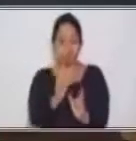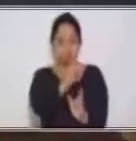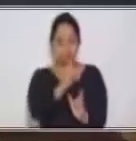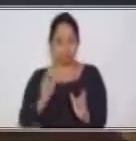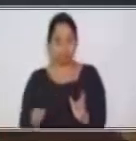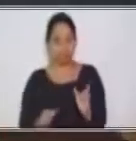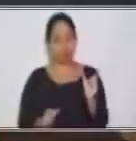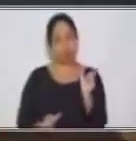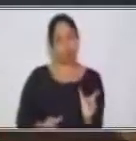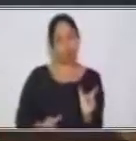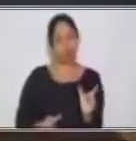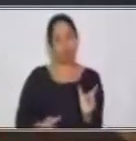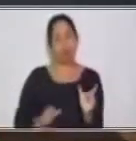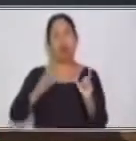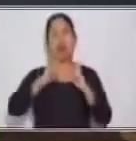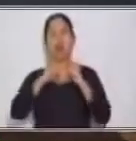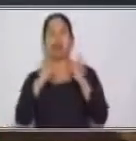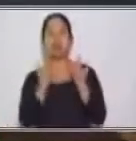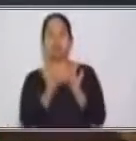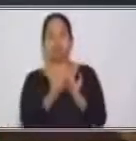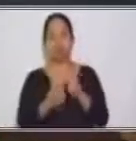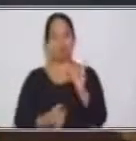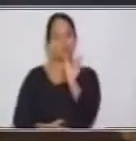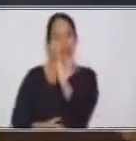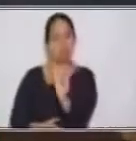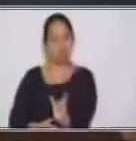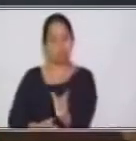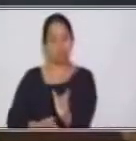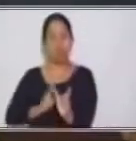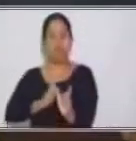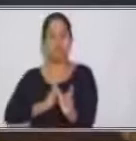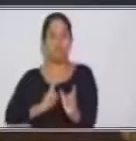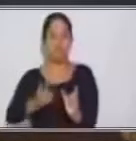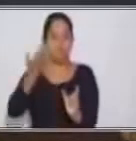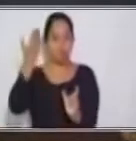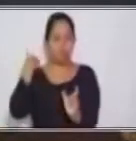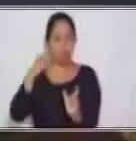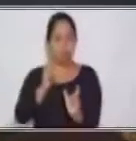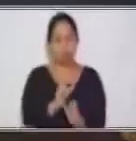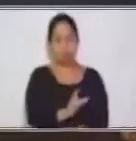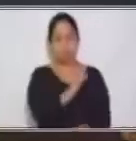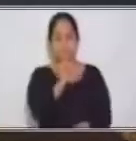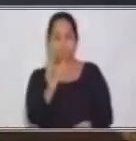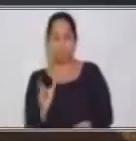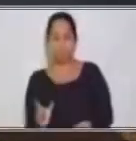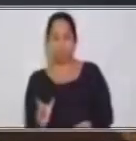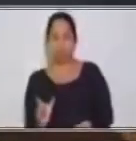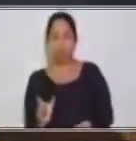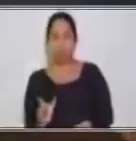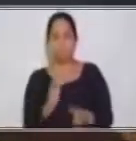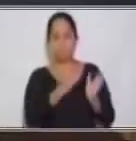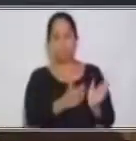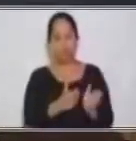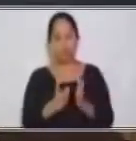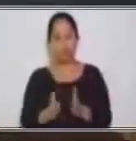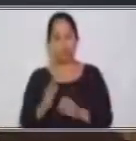planificadas por